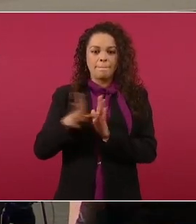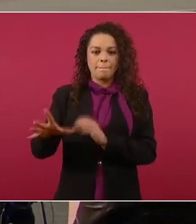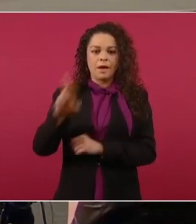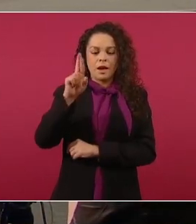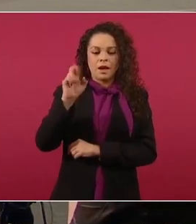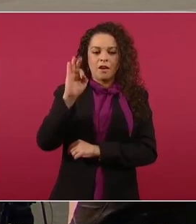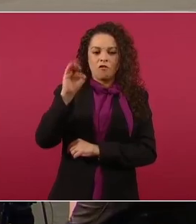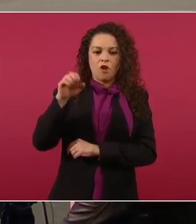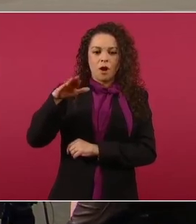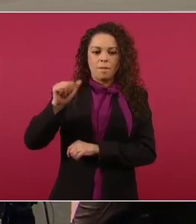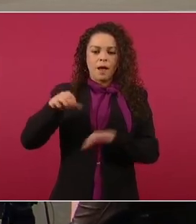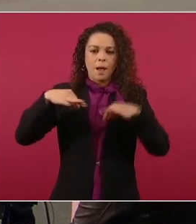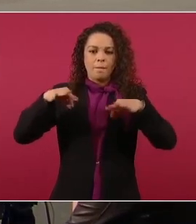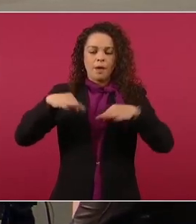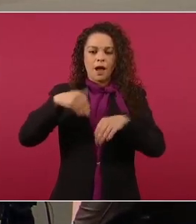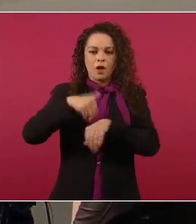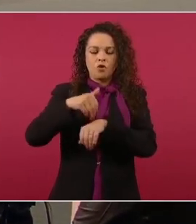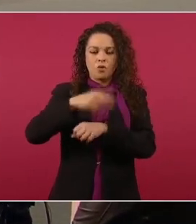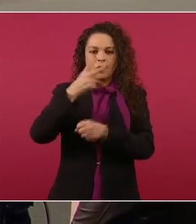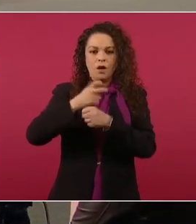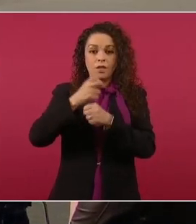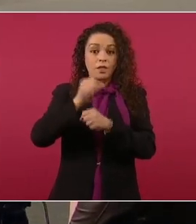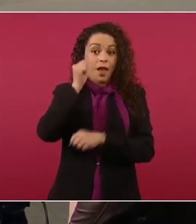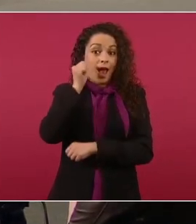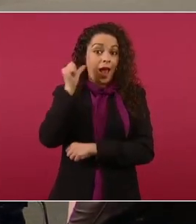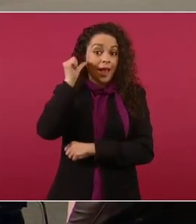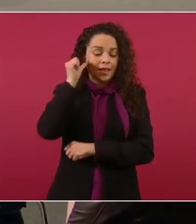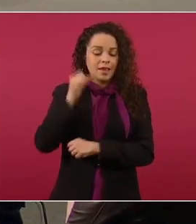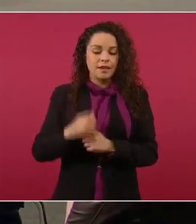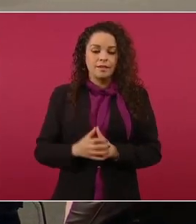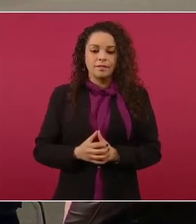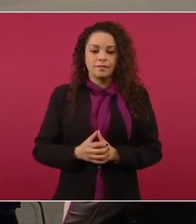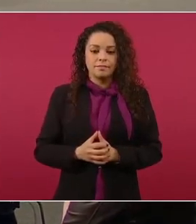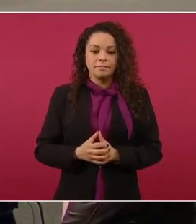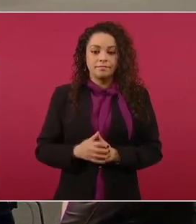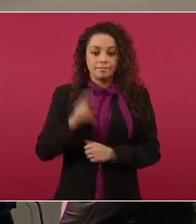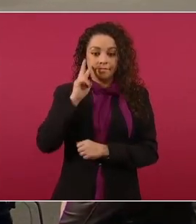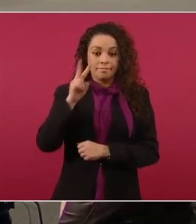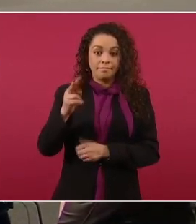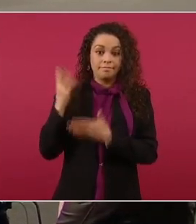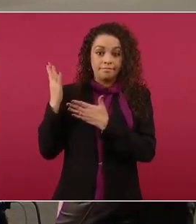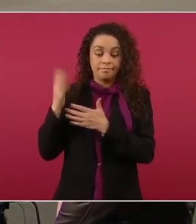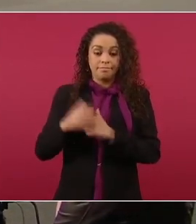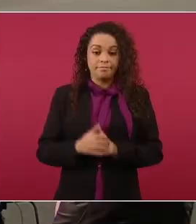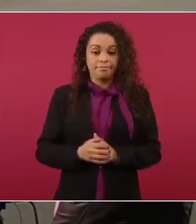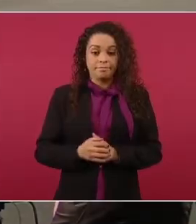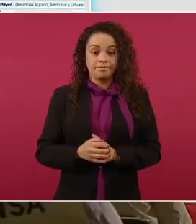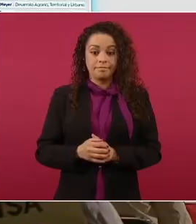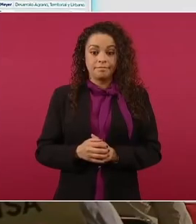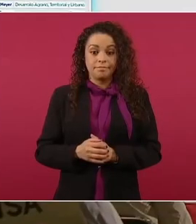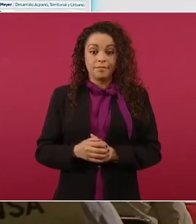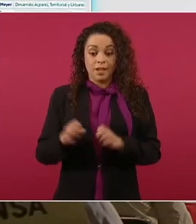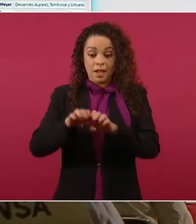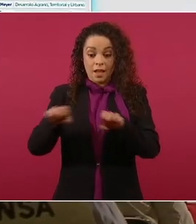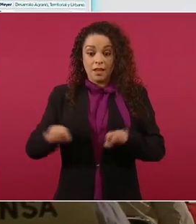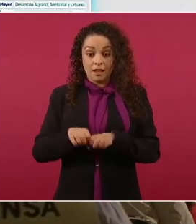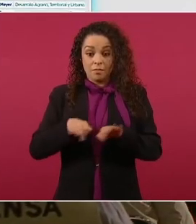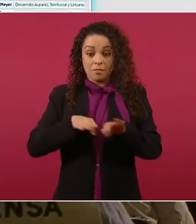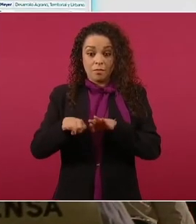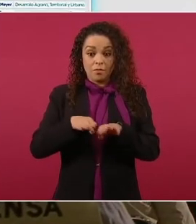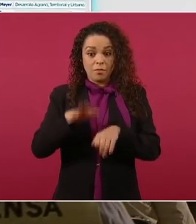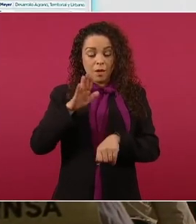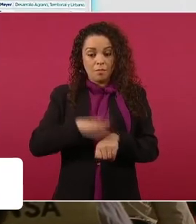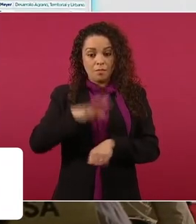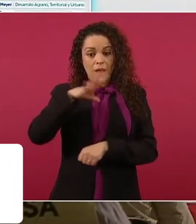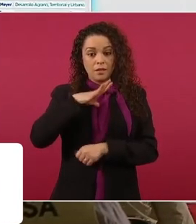día de ayer. Dice, pesa en gabinete brecha de género. Y pues aquí tenemos a las